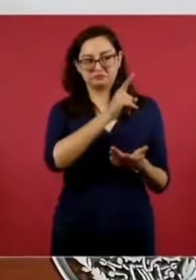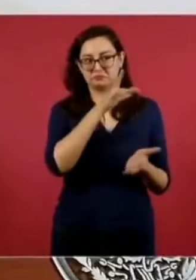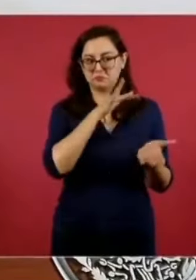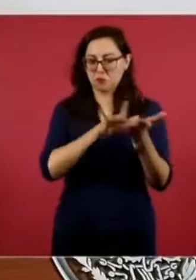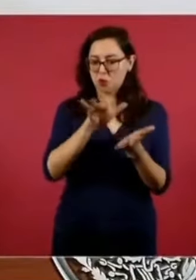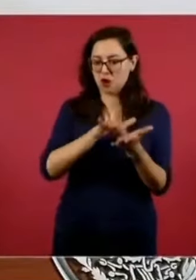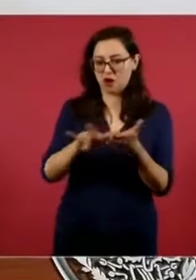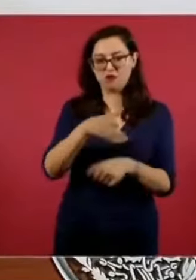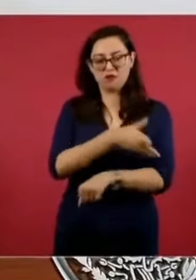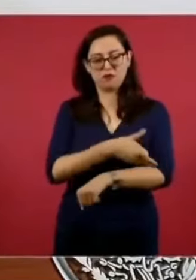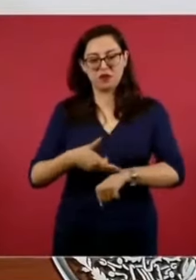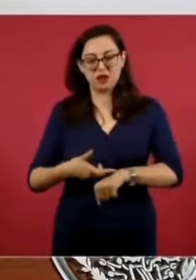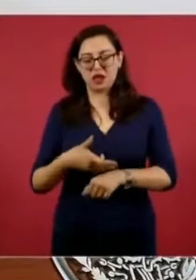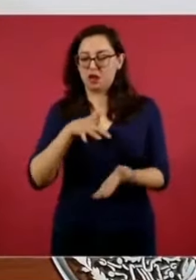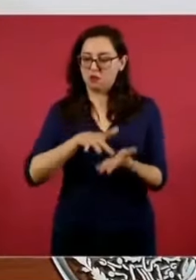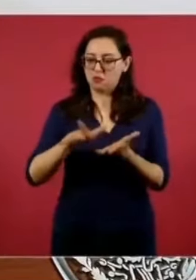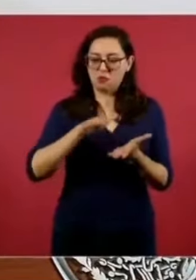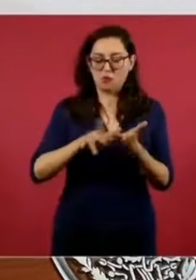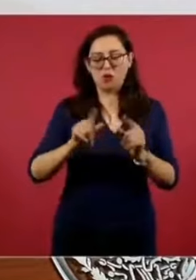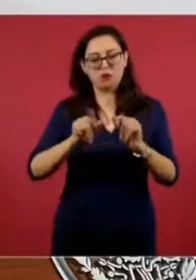y por nuestro país.